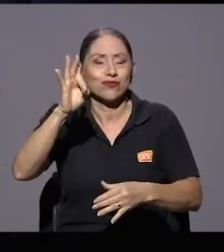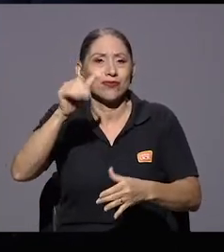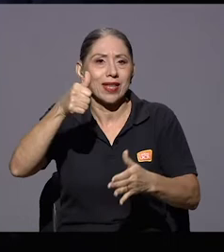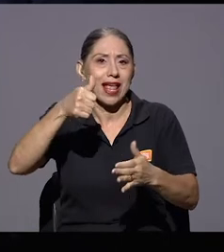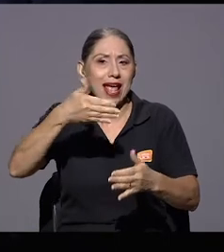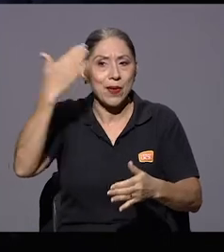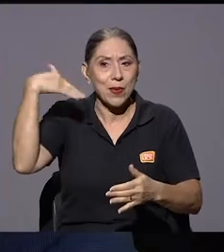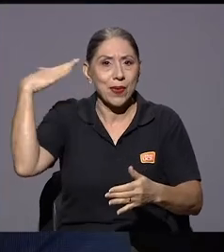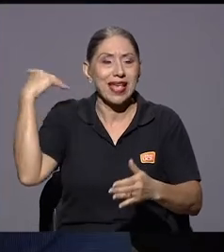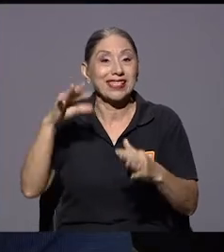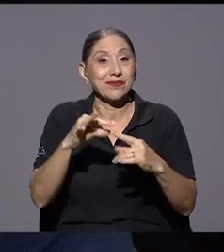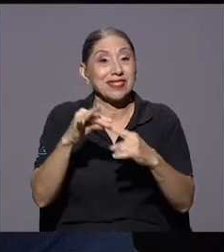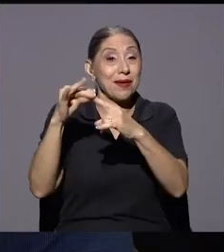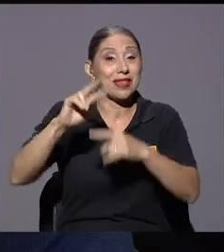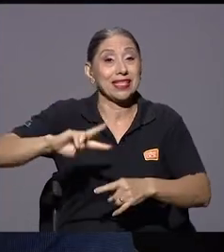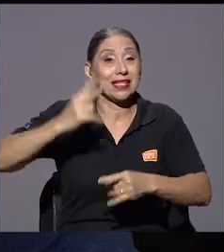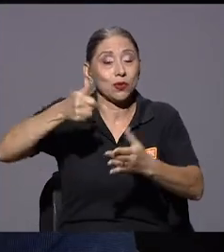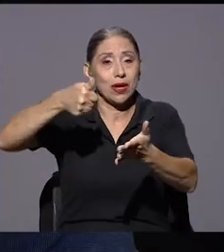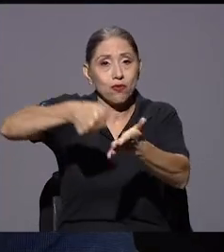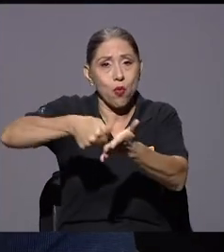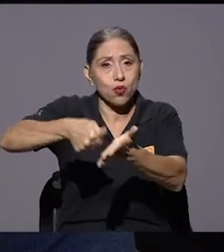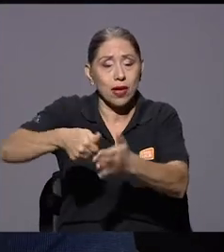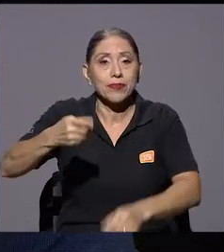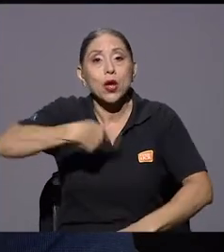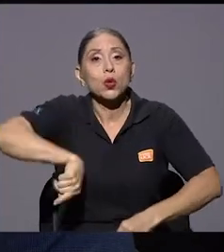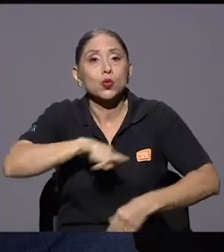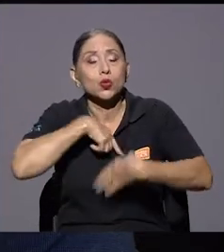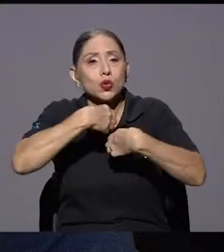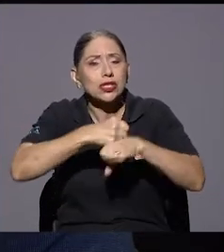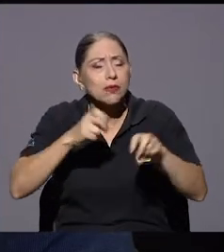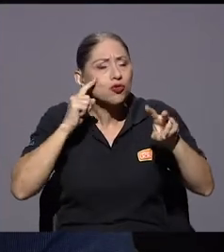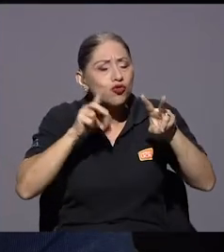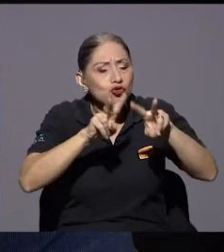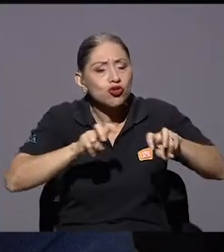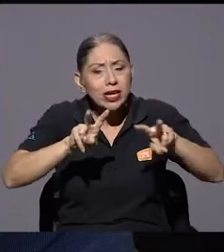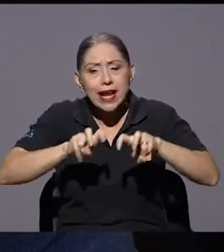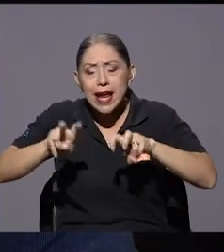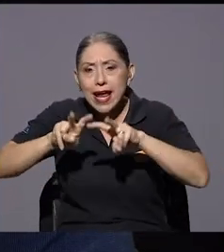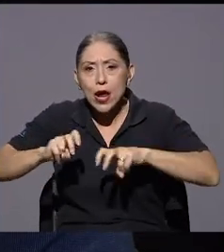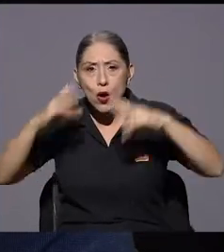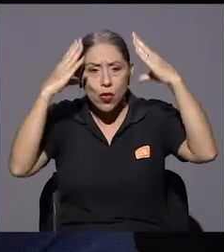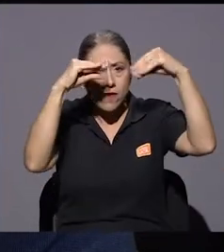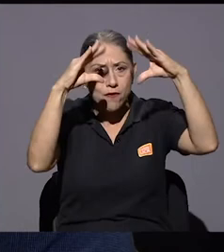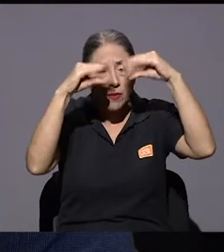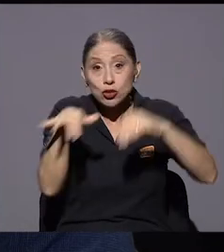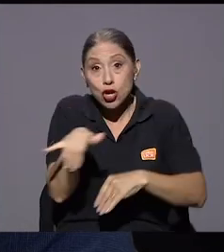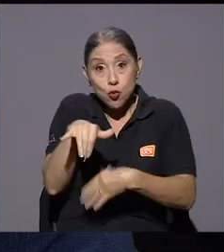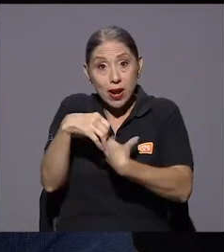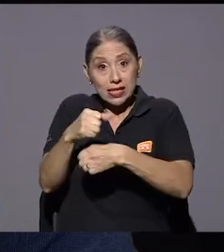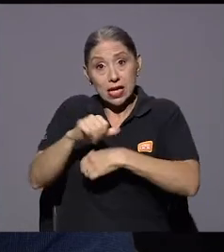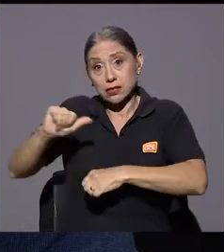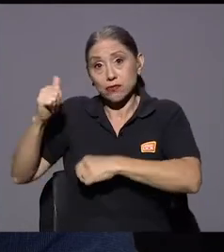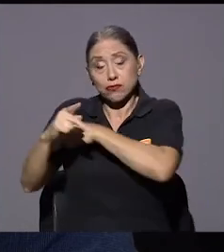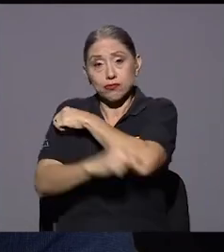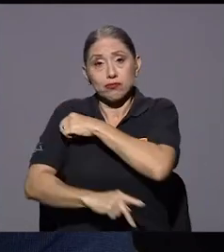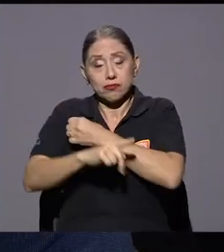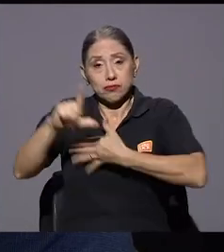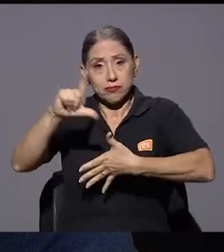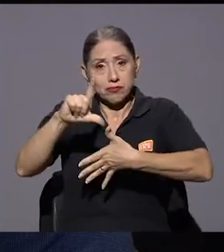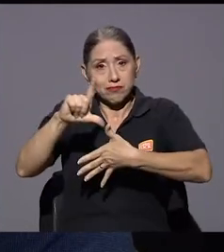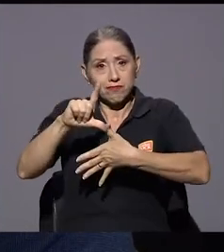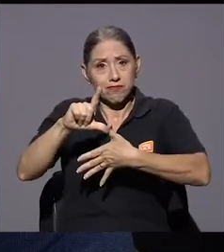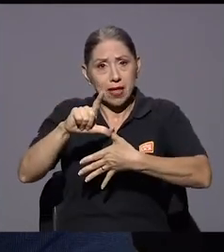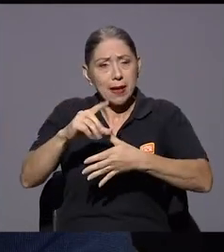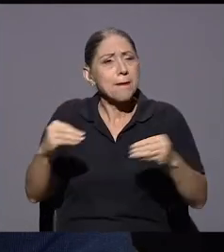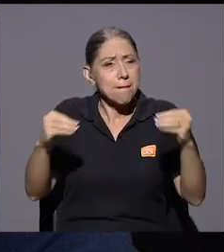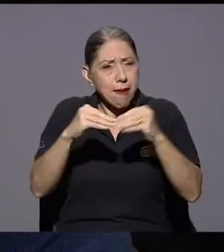digamos que bueno, nosotros planteamos un proyecto de chequeo de información como hay en otros países de Latinoamérica o sea, el